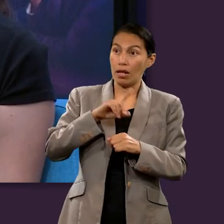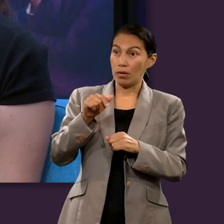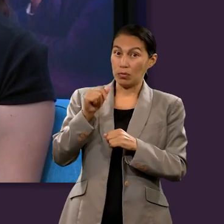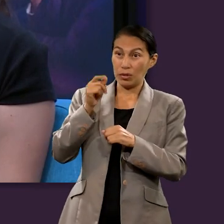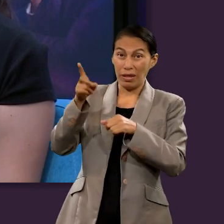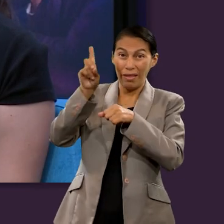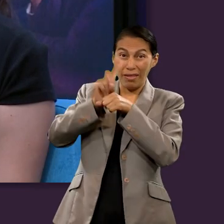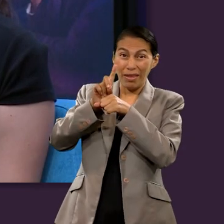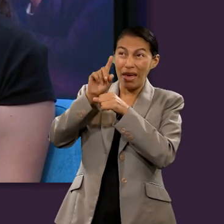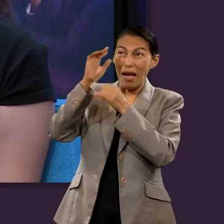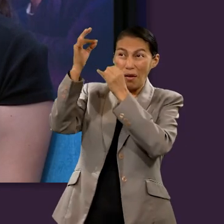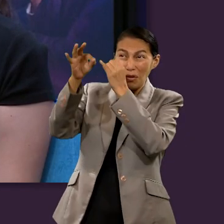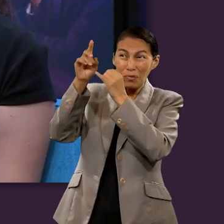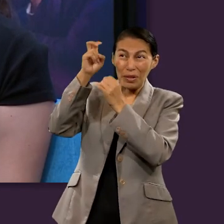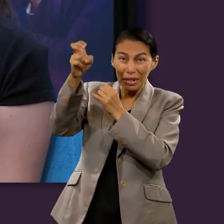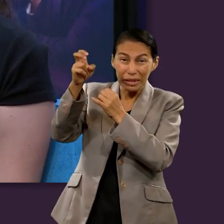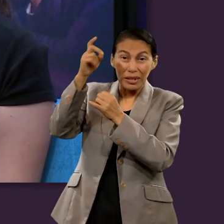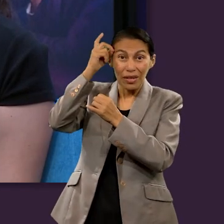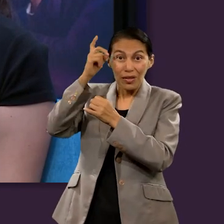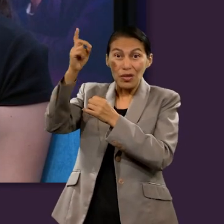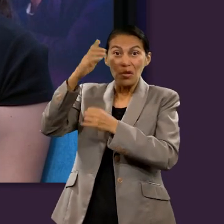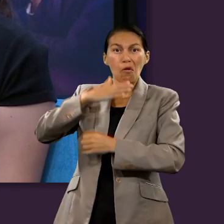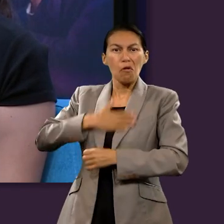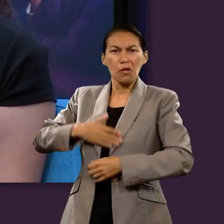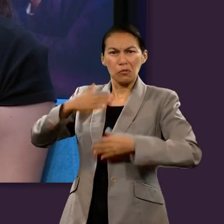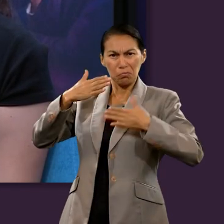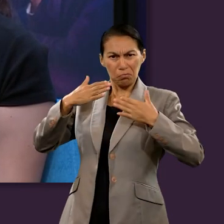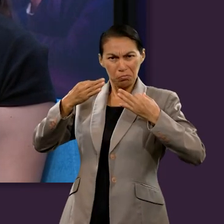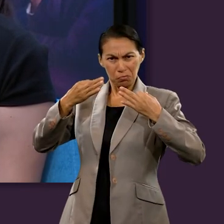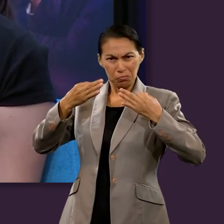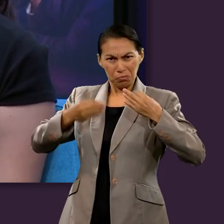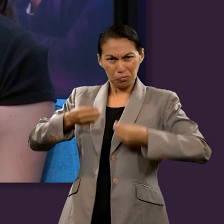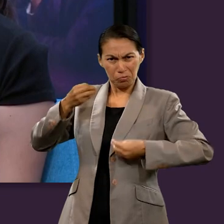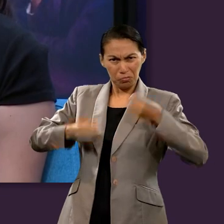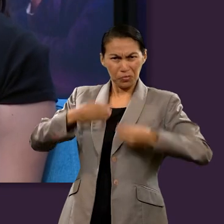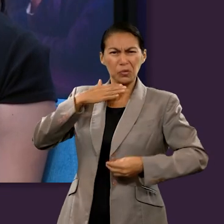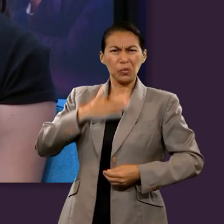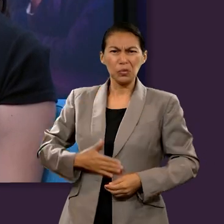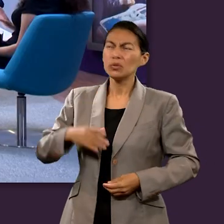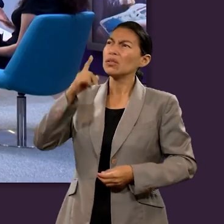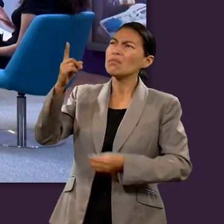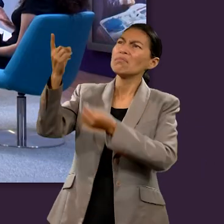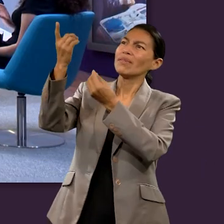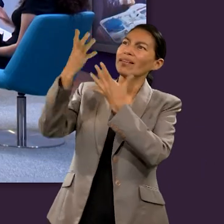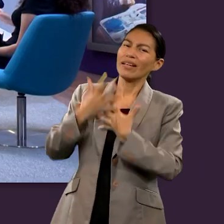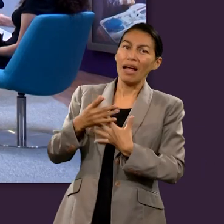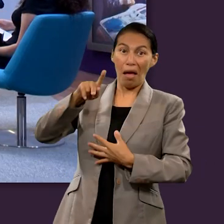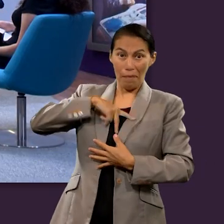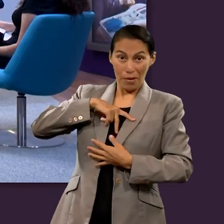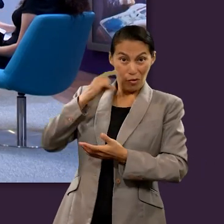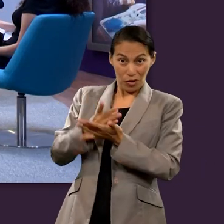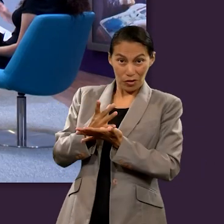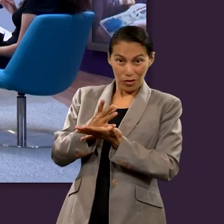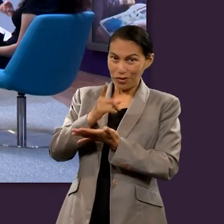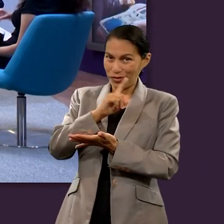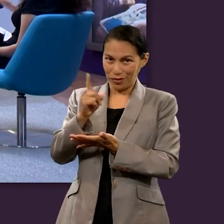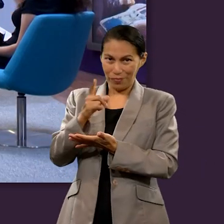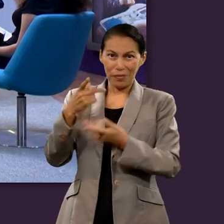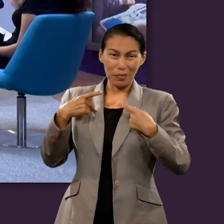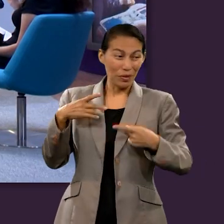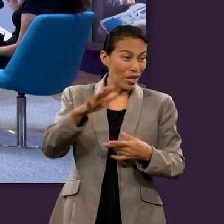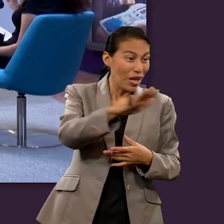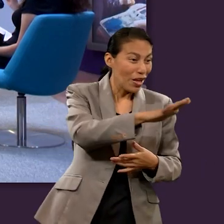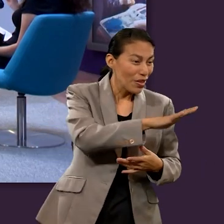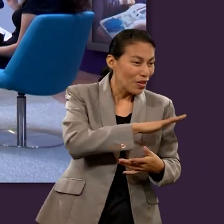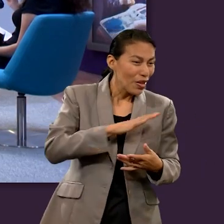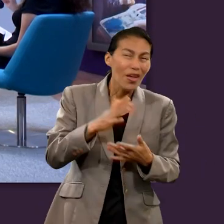aquel día, y no solo a mí, sino también a todos los que aman su venida. Si Pablo hubiera creído que él moría y de